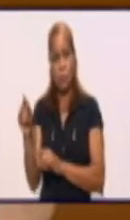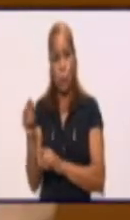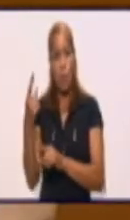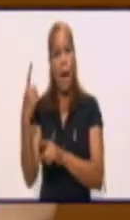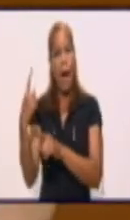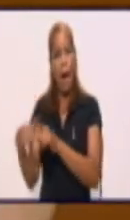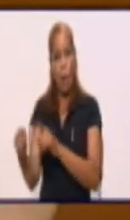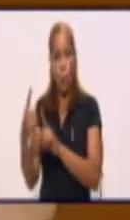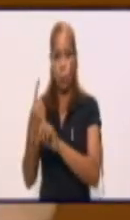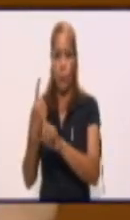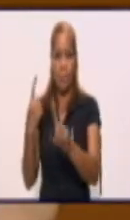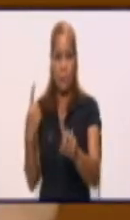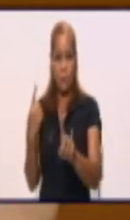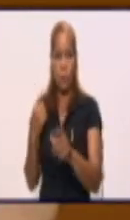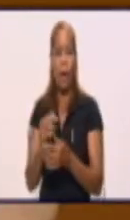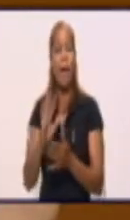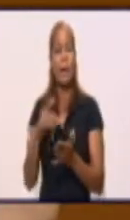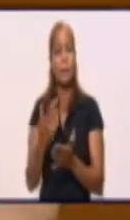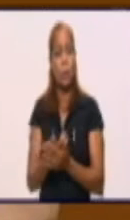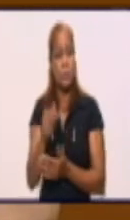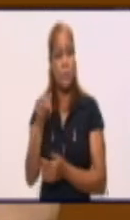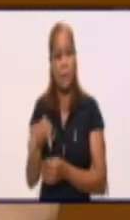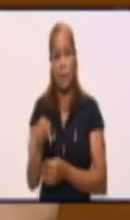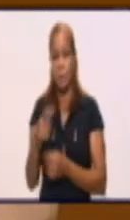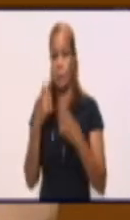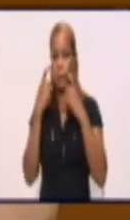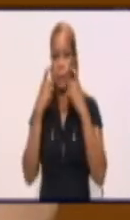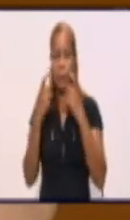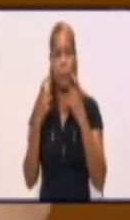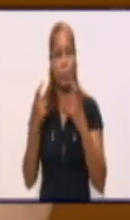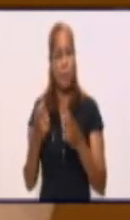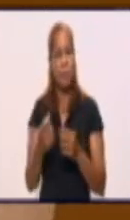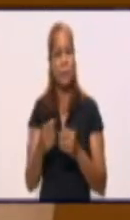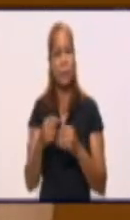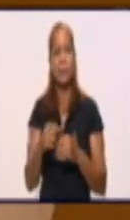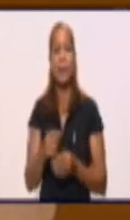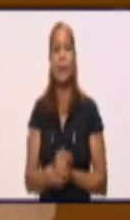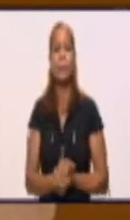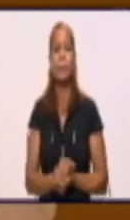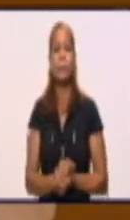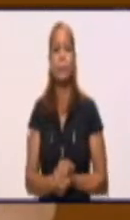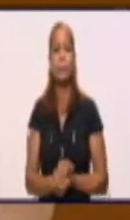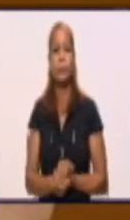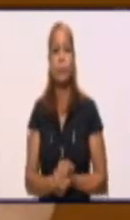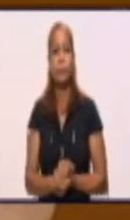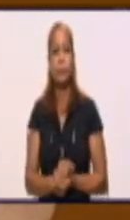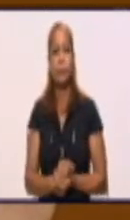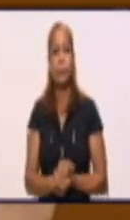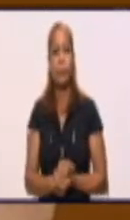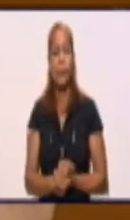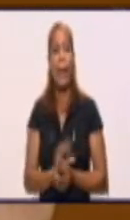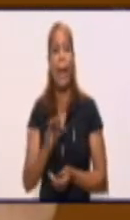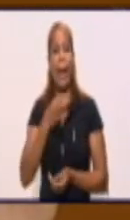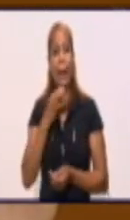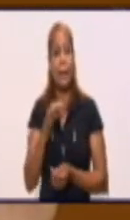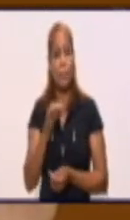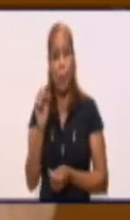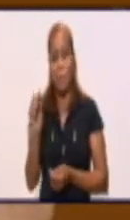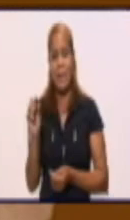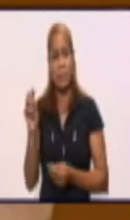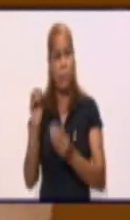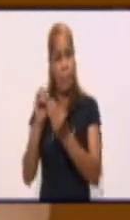Esto es vital. Sigue siendo el contacto extradomiciliario el que mayor